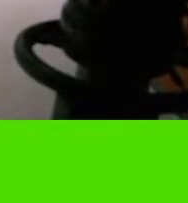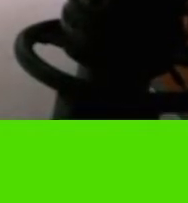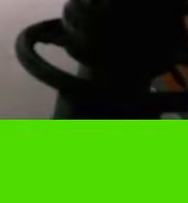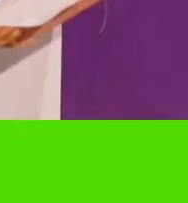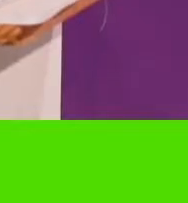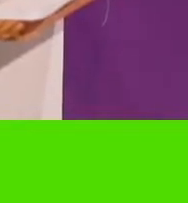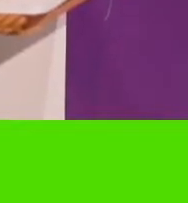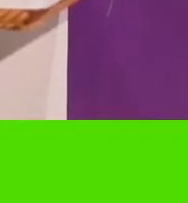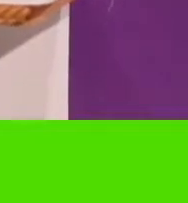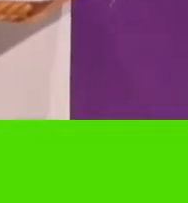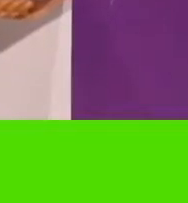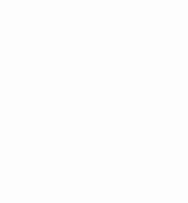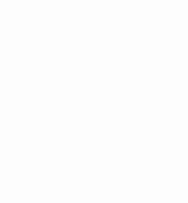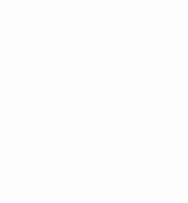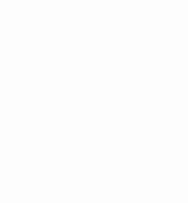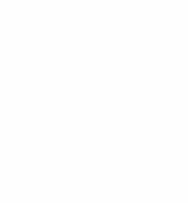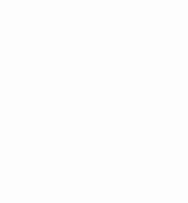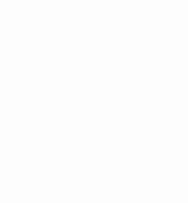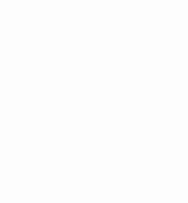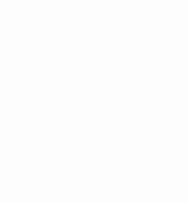28. ¡Escuela TV!